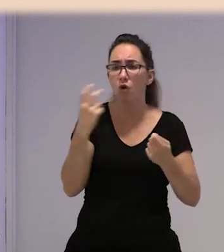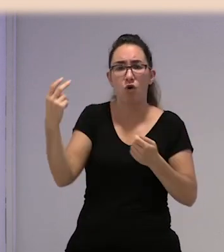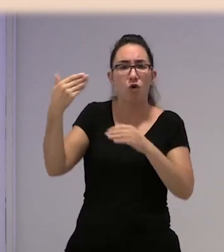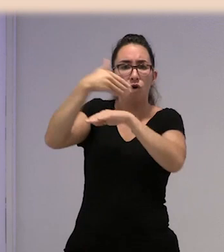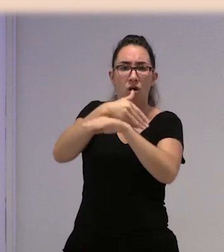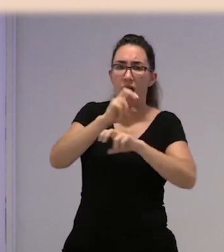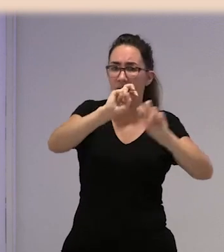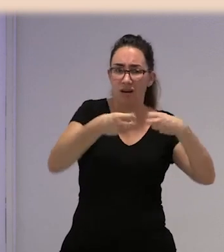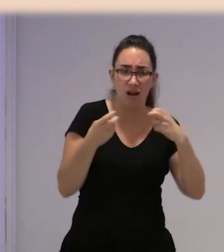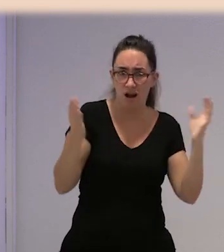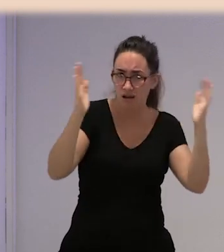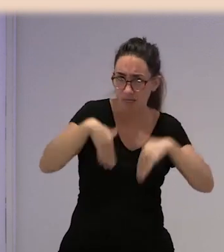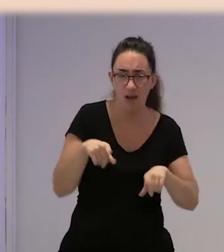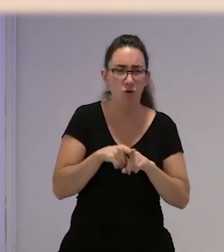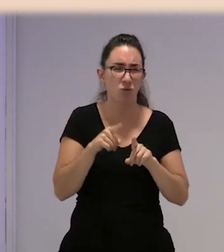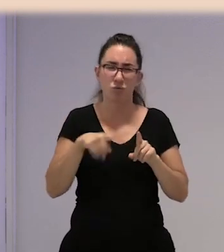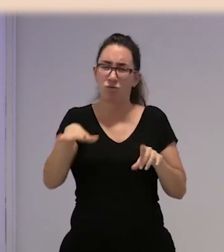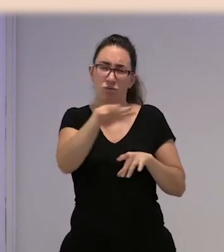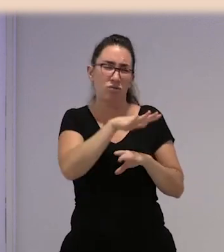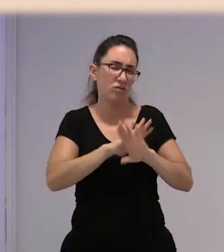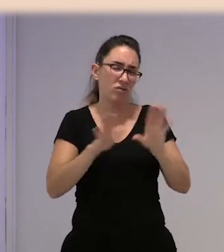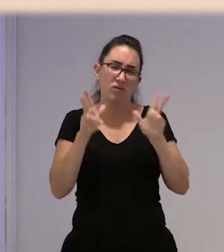Es humillante, es una barbaridad aquello, de verdad.